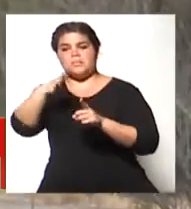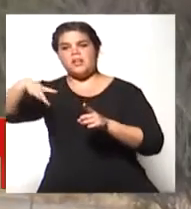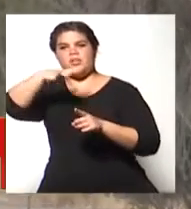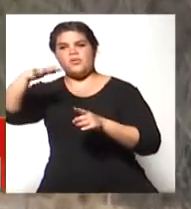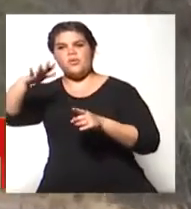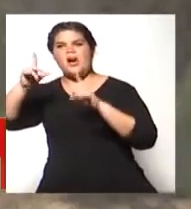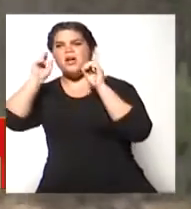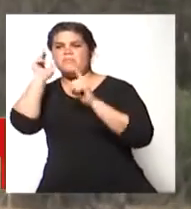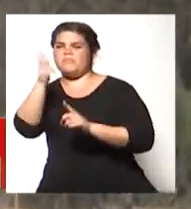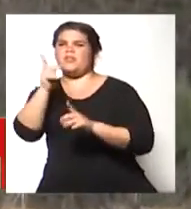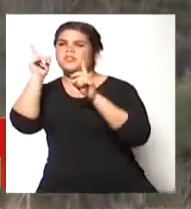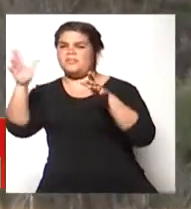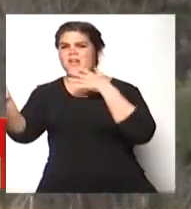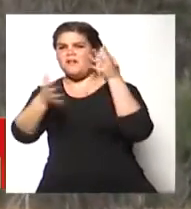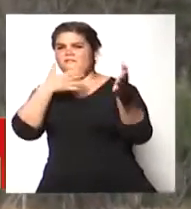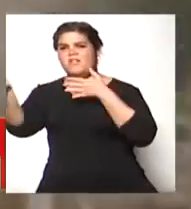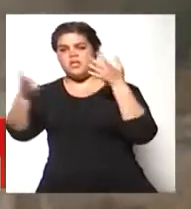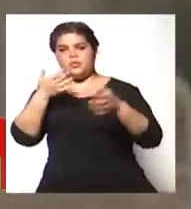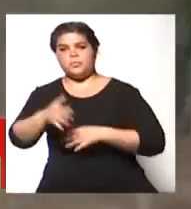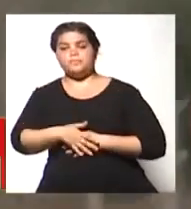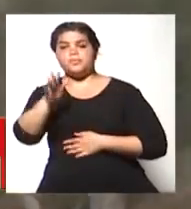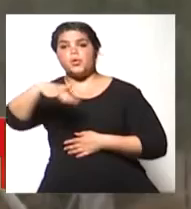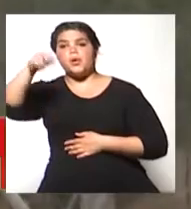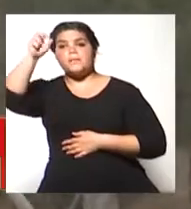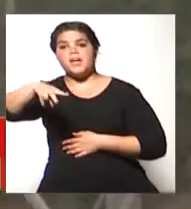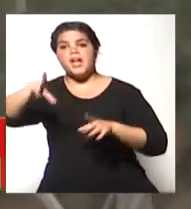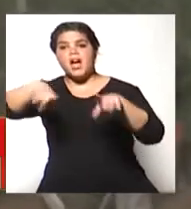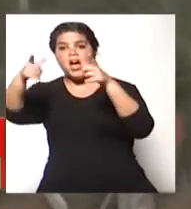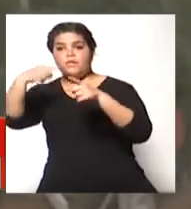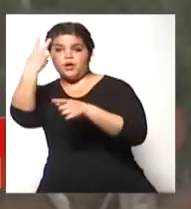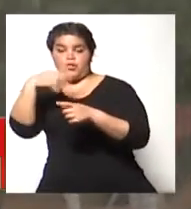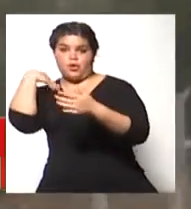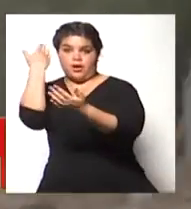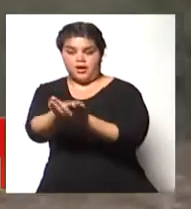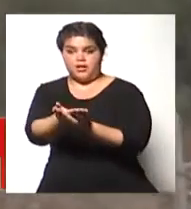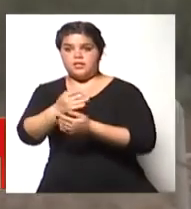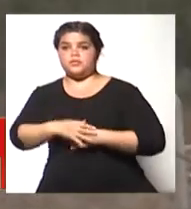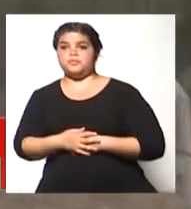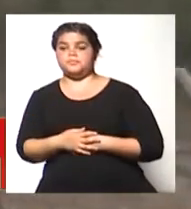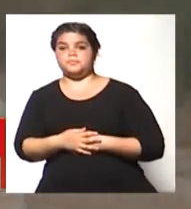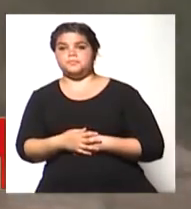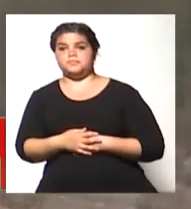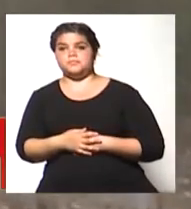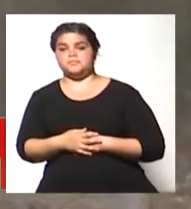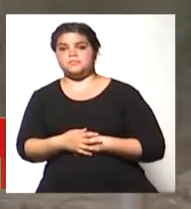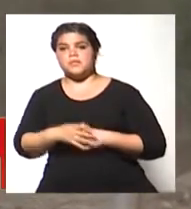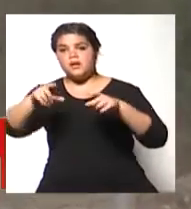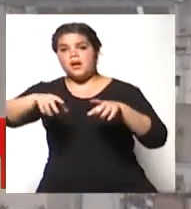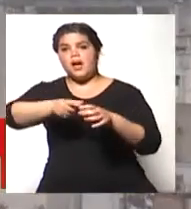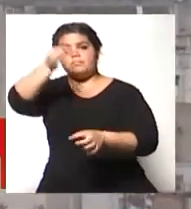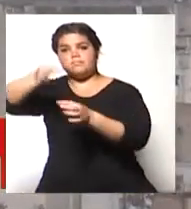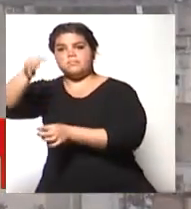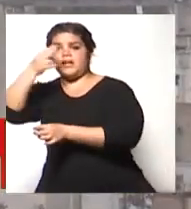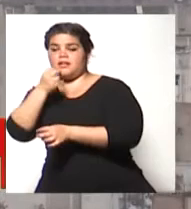rapado de viento. En Guemayén, dos árboles caídos, dos postes alumbrados,